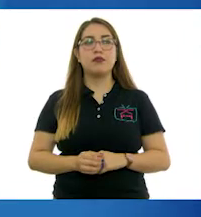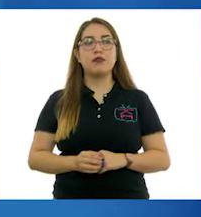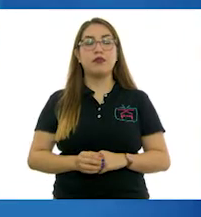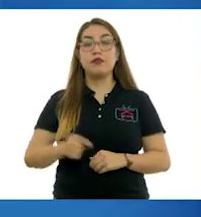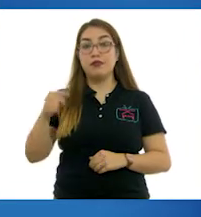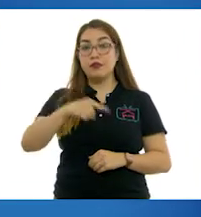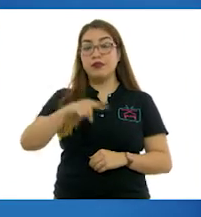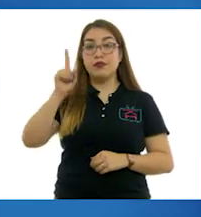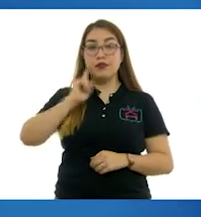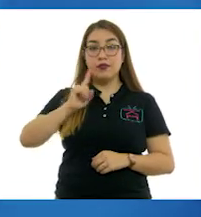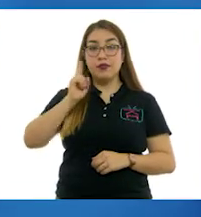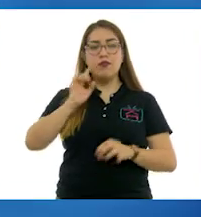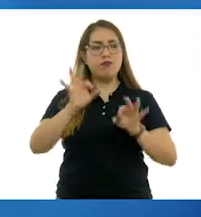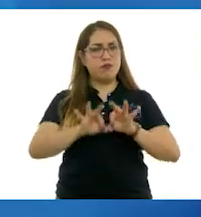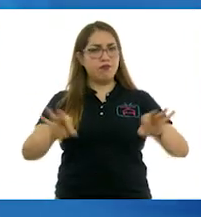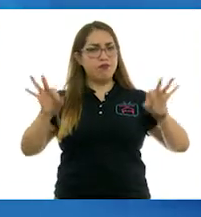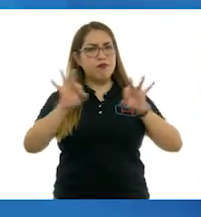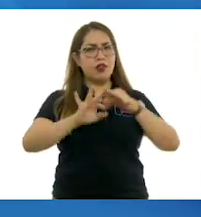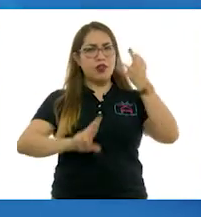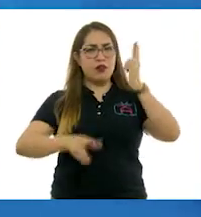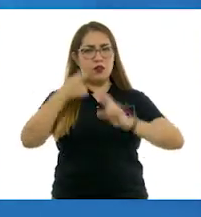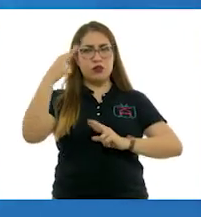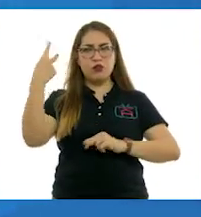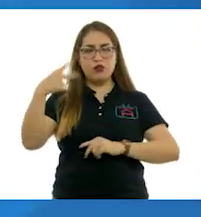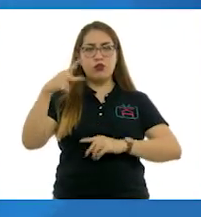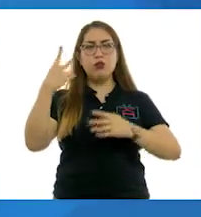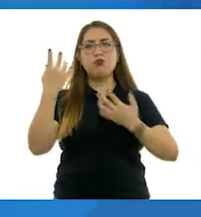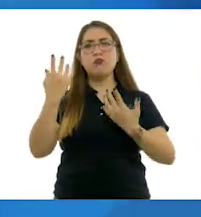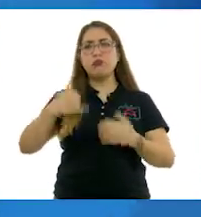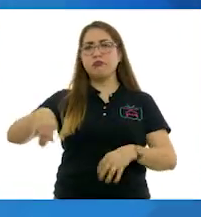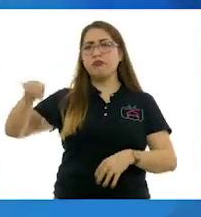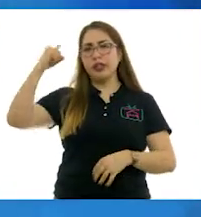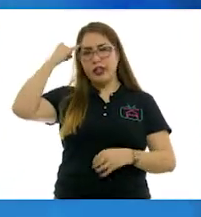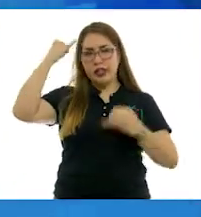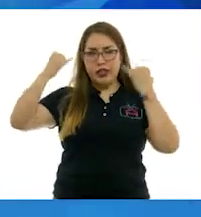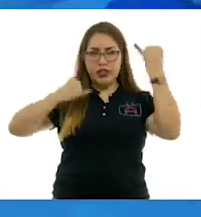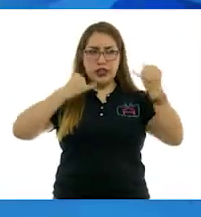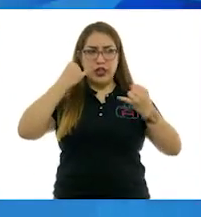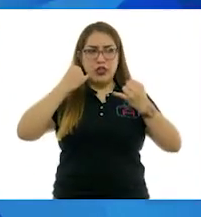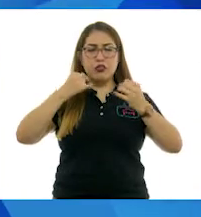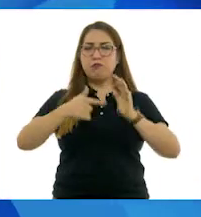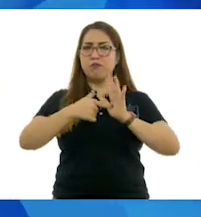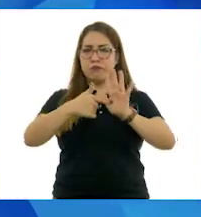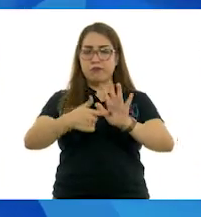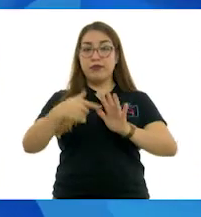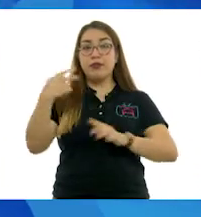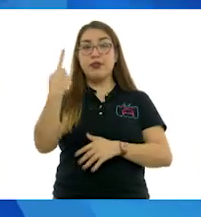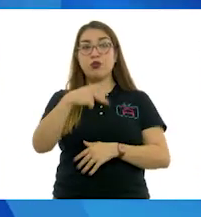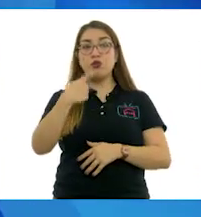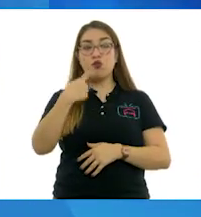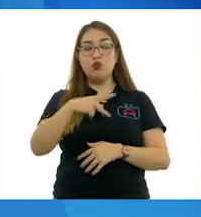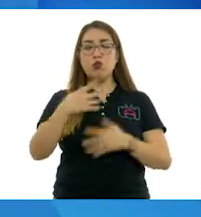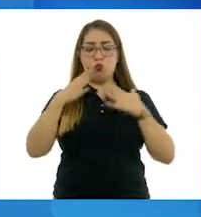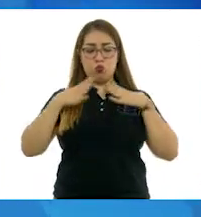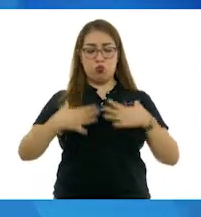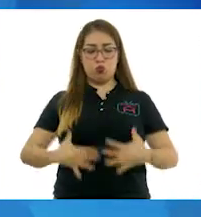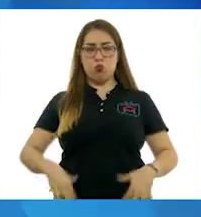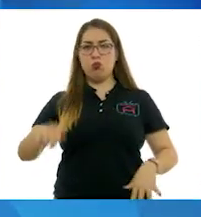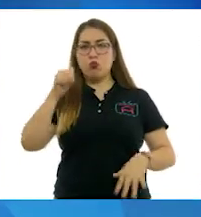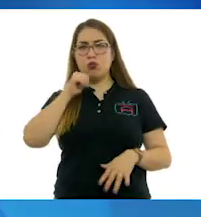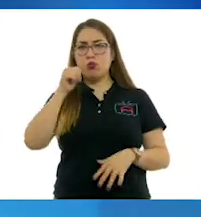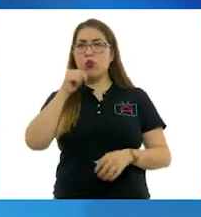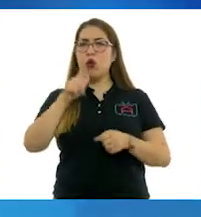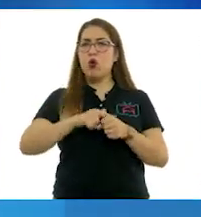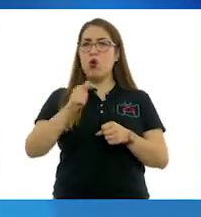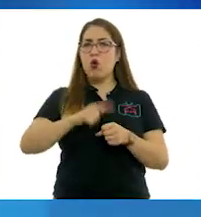propagaba el nacionalismo revolucionario, Frida vestía con largas faldas mexicanas, moños trenzados con cintas de